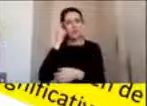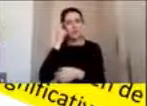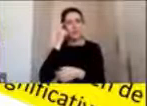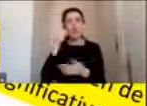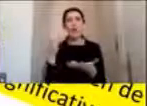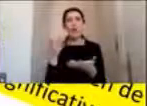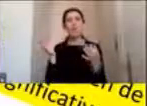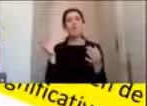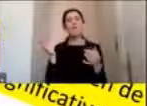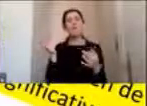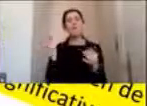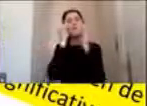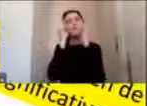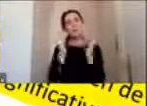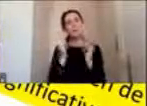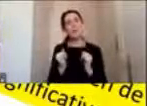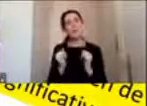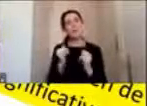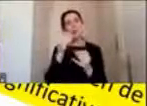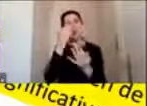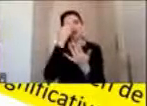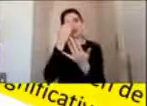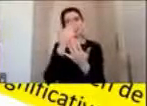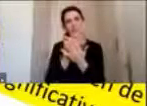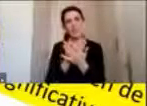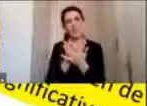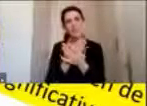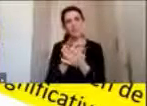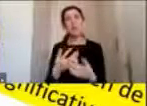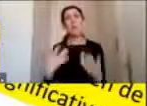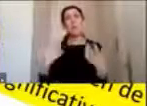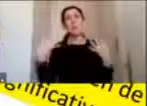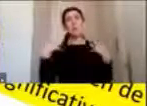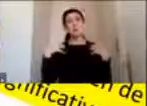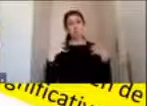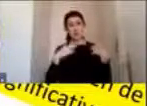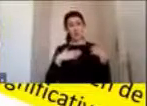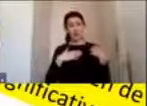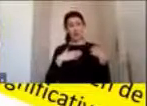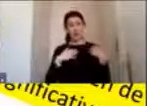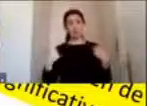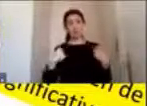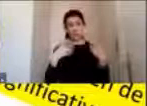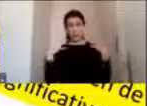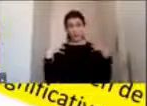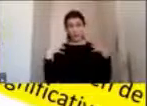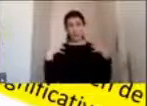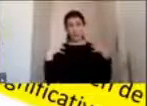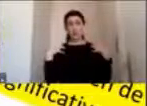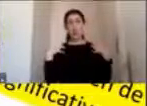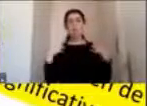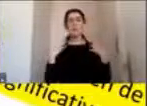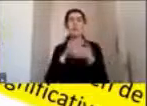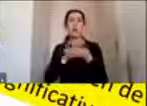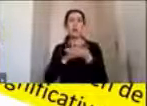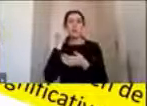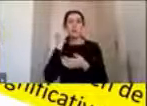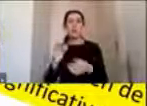a empezar a desplazar muchas veces la responsabilidad que nos cabe respecto al uso de elementos de protección personal